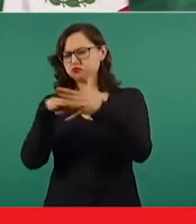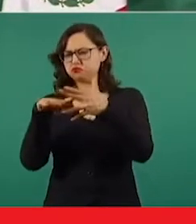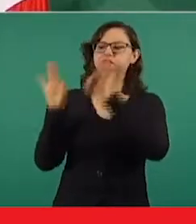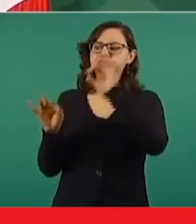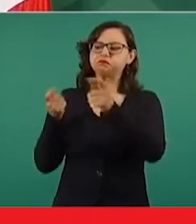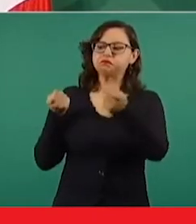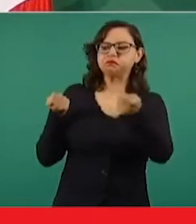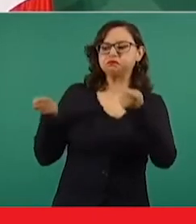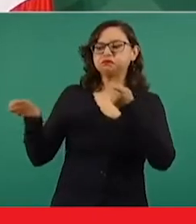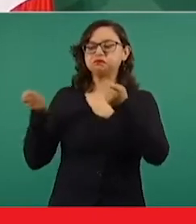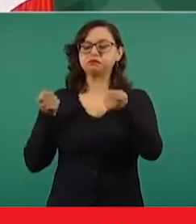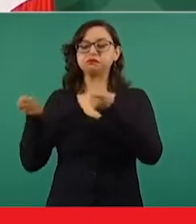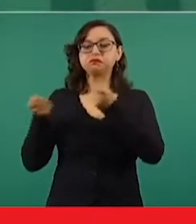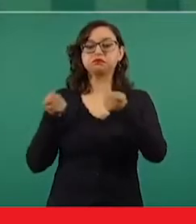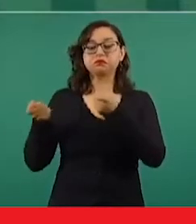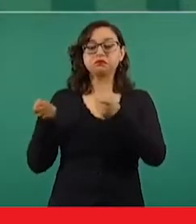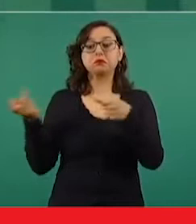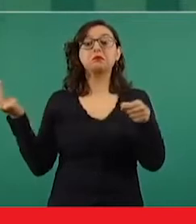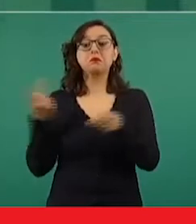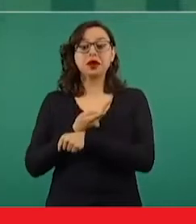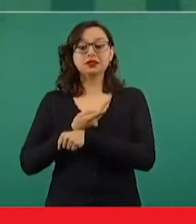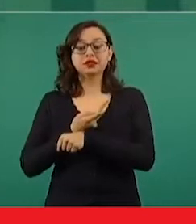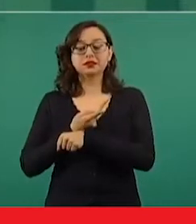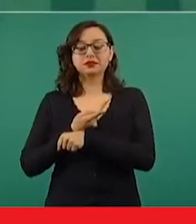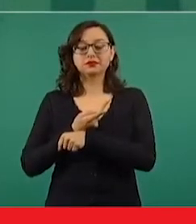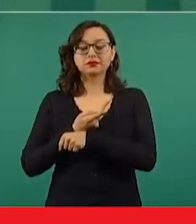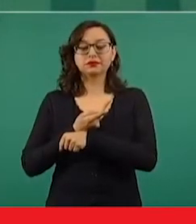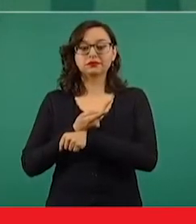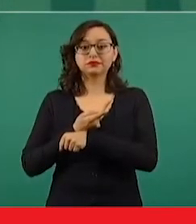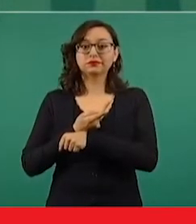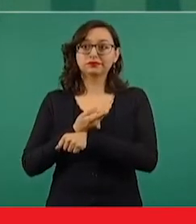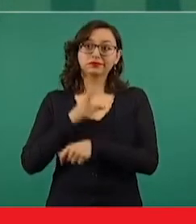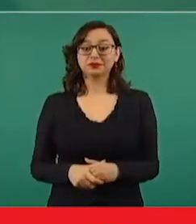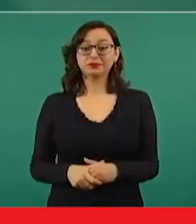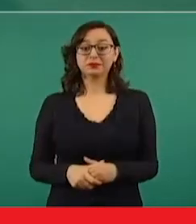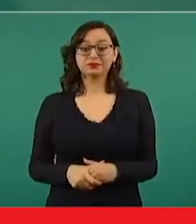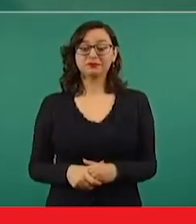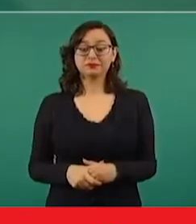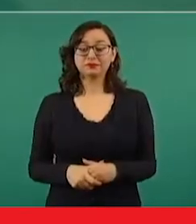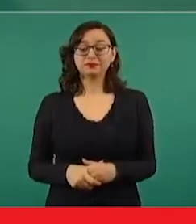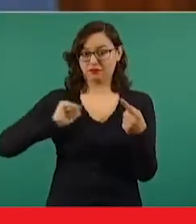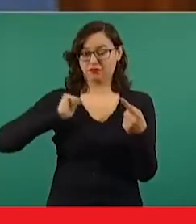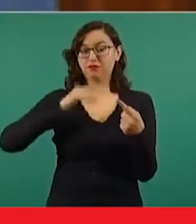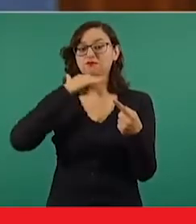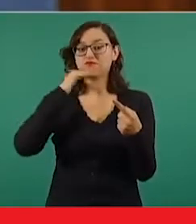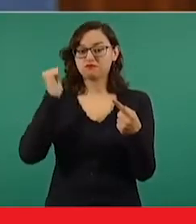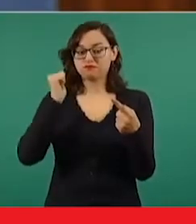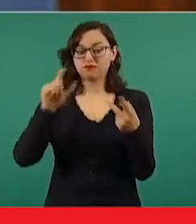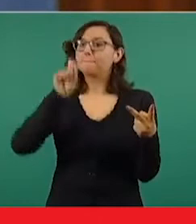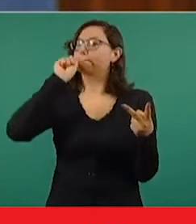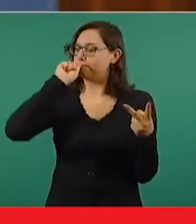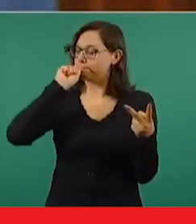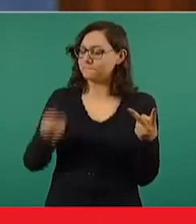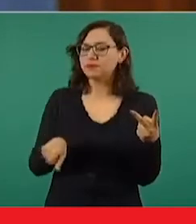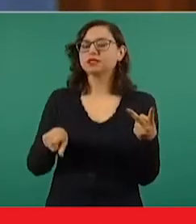el fascismo de Hitler. En Chile, el golpe de Estado